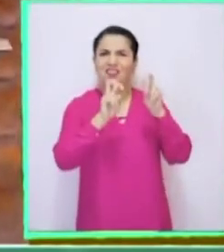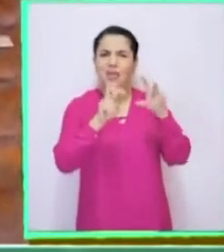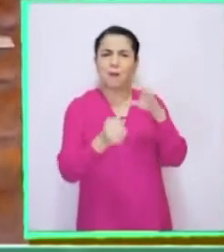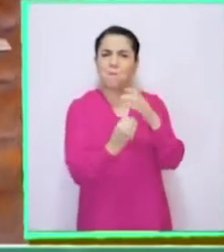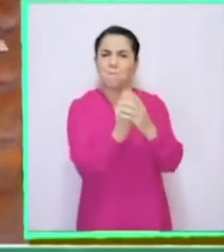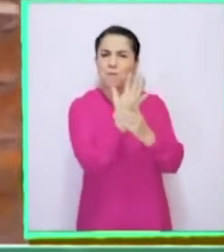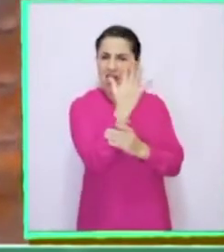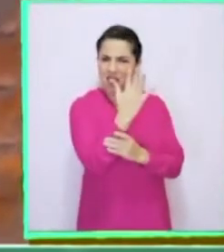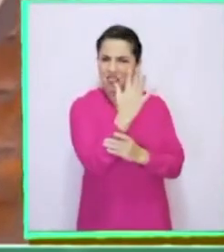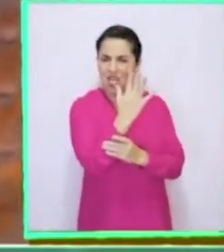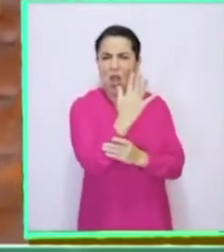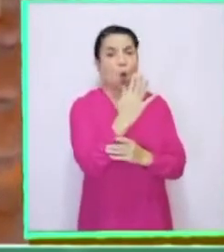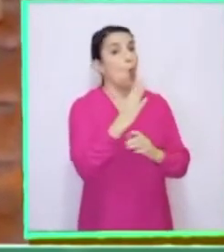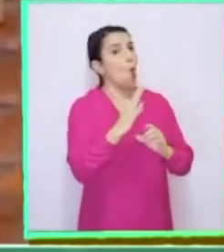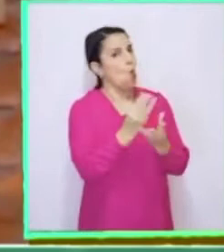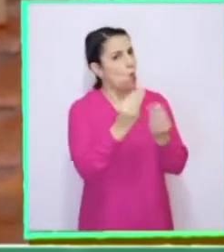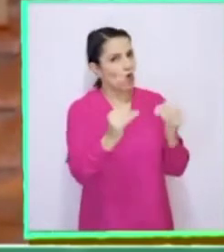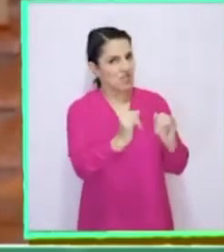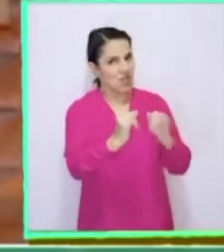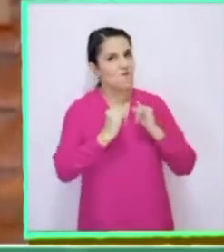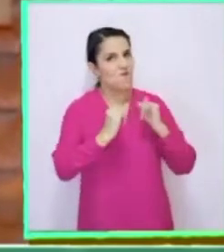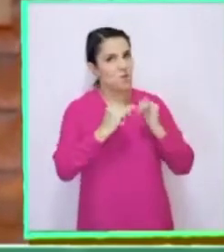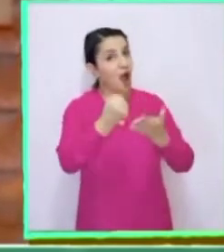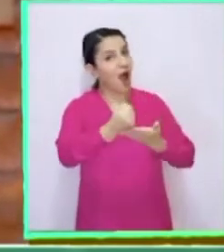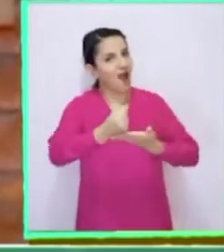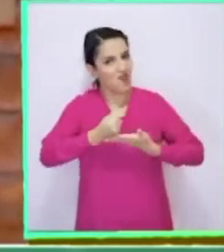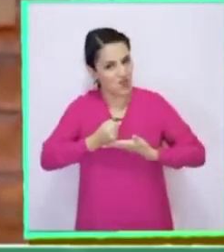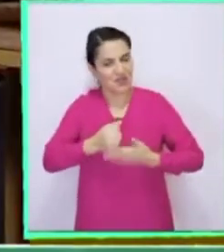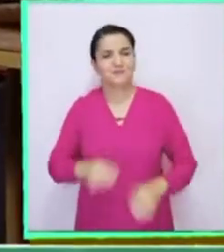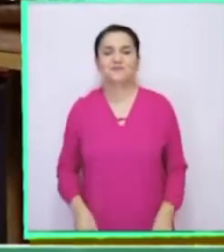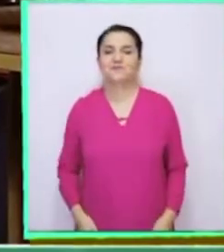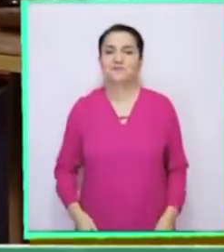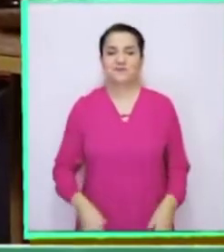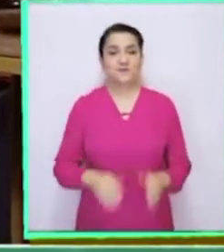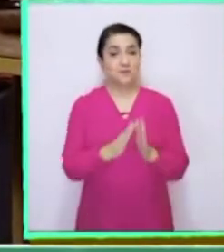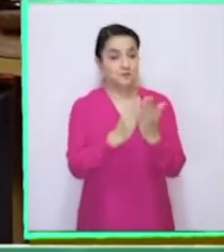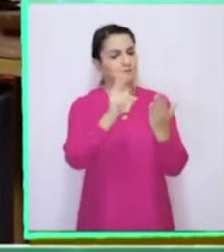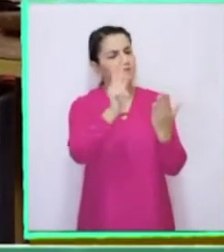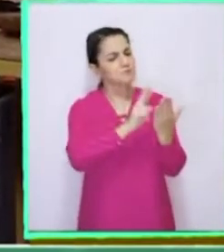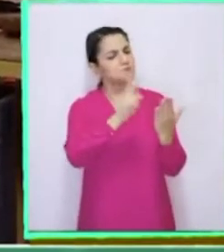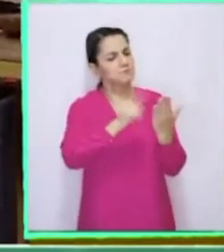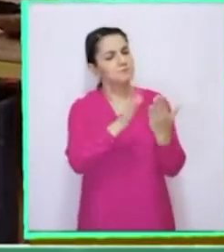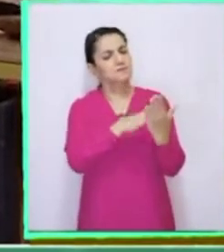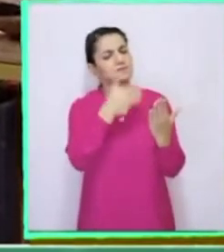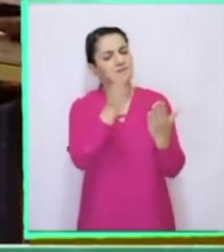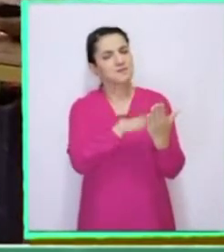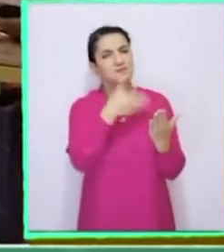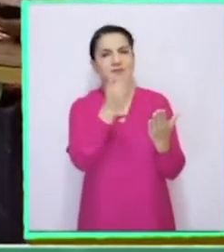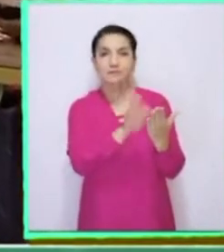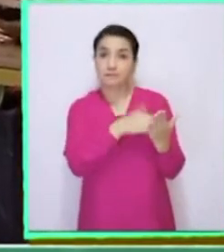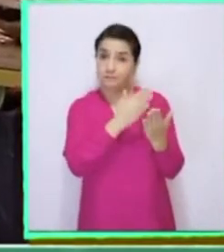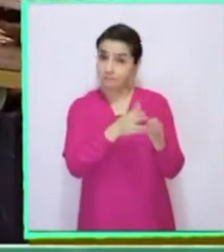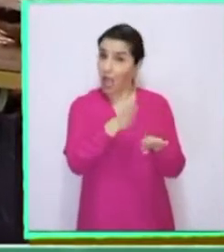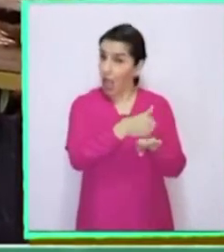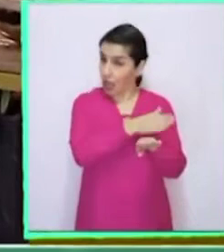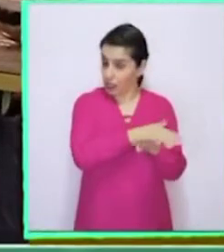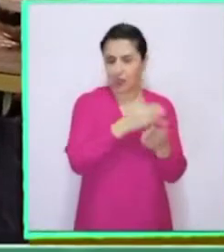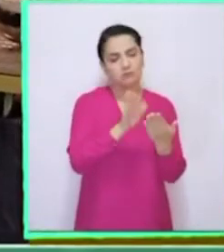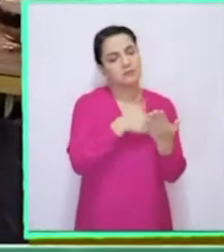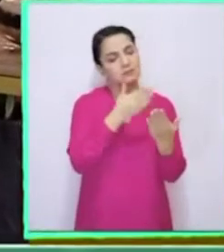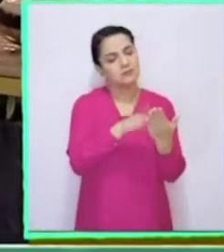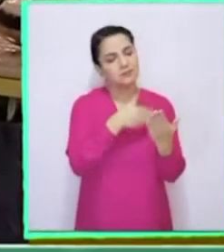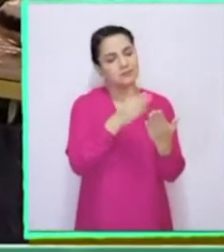segura que tendrá mucha información que nos será muy útil. La verdad es que estuve ojeándola hace unas horas atrás,